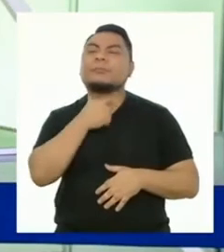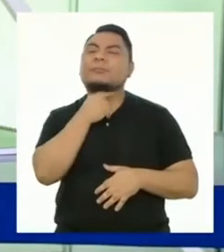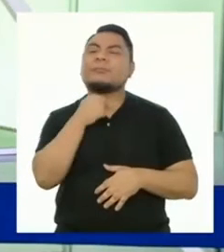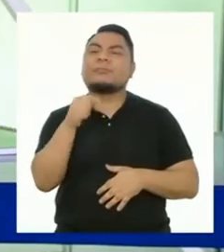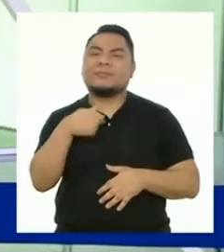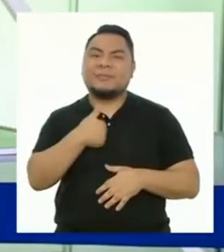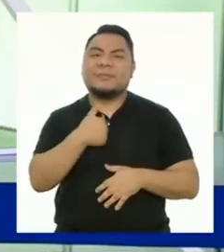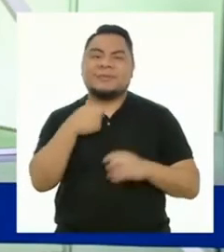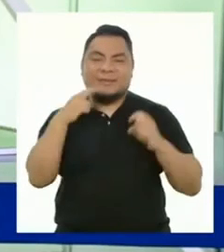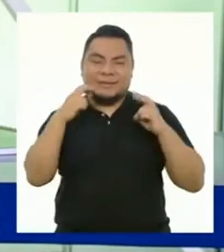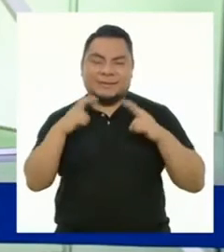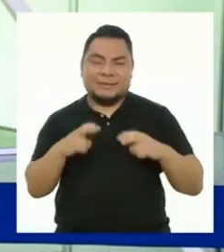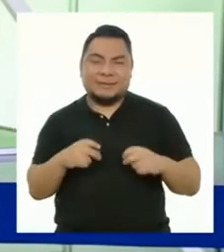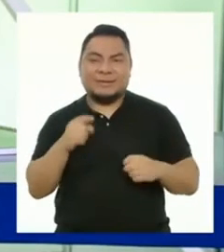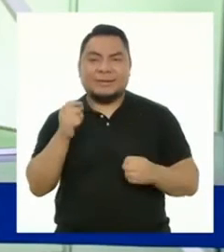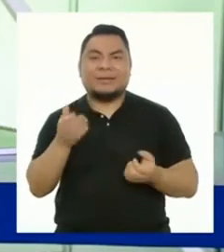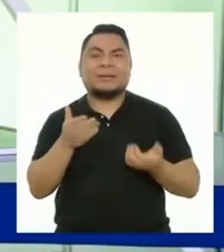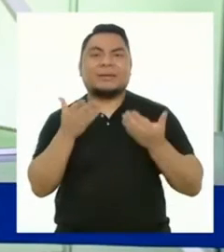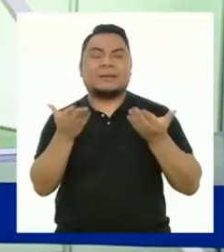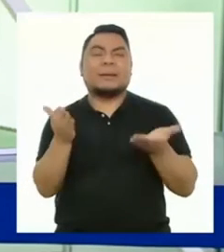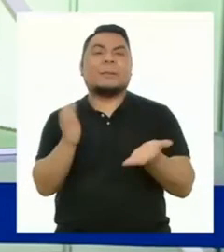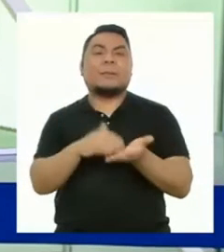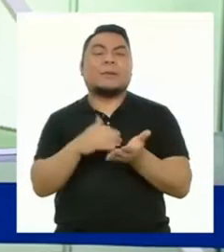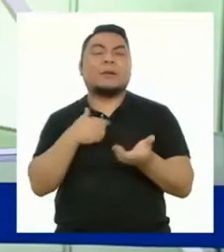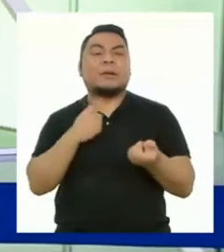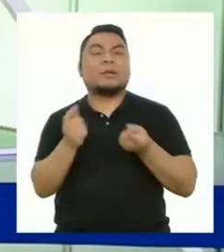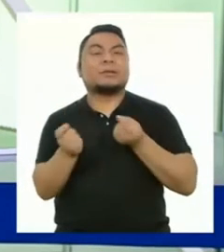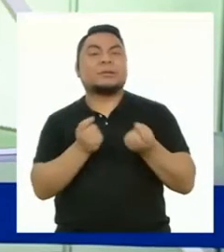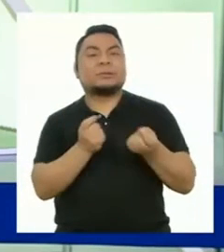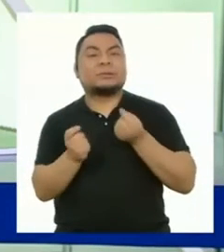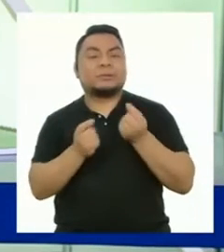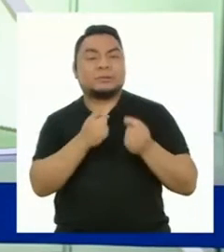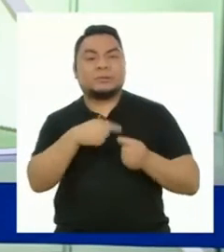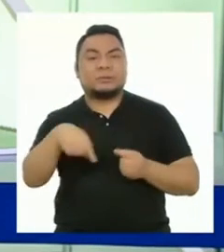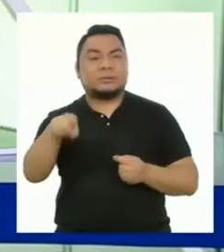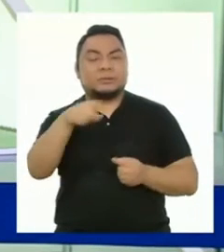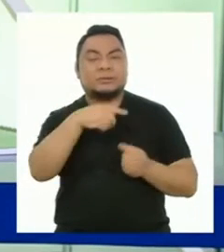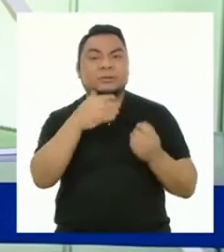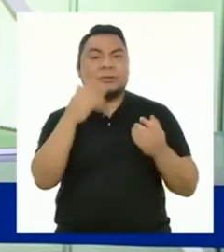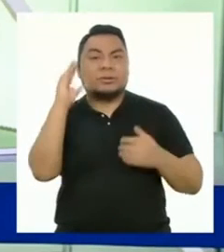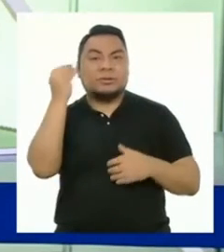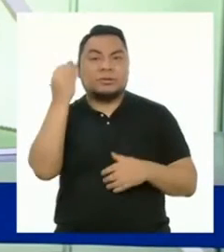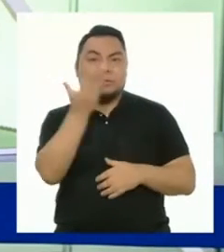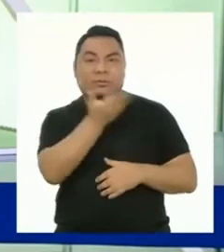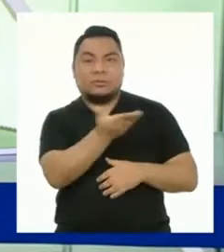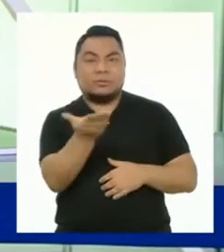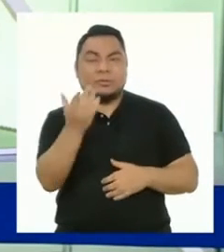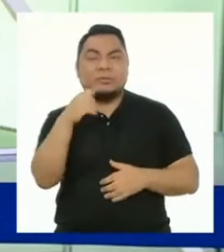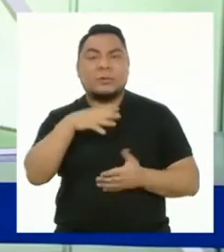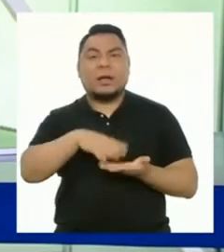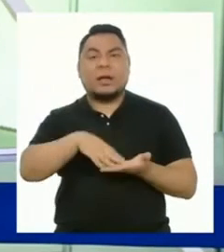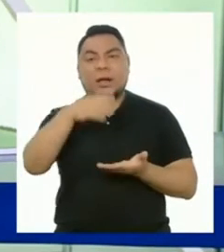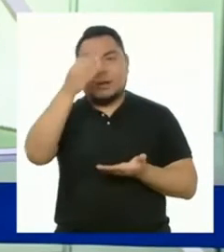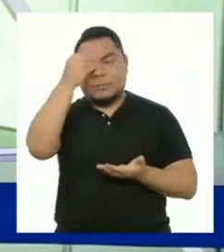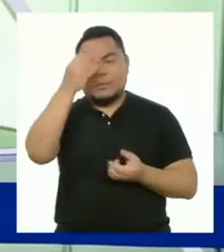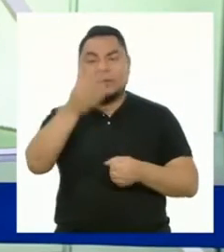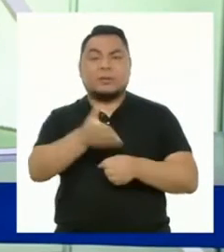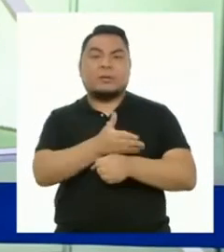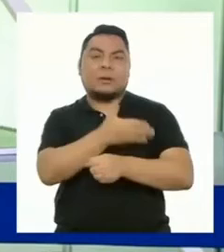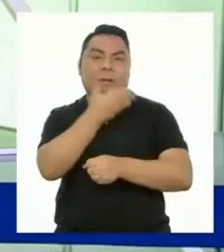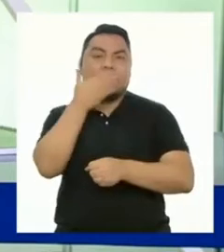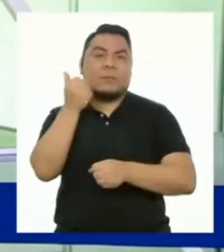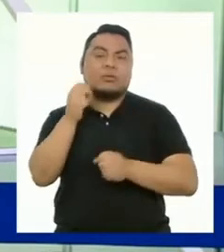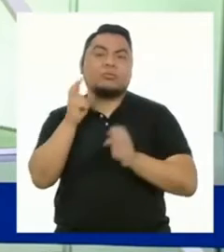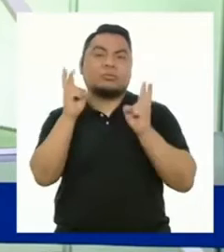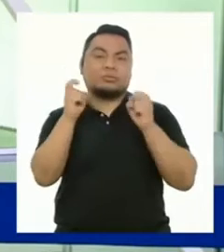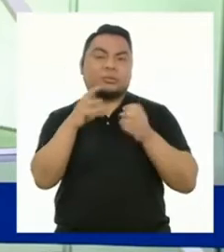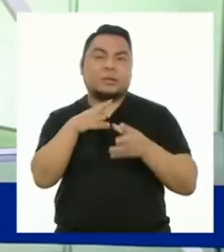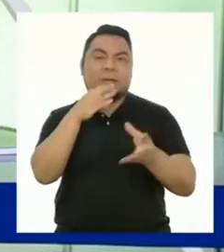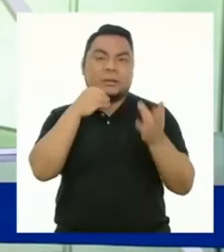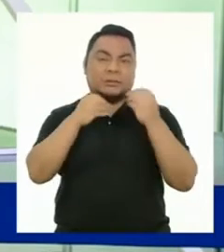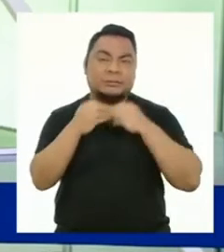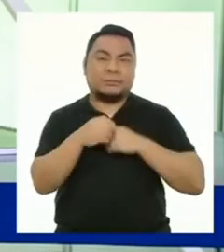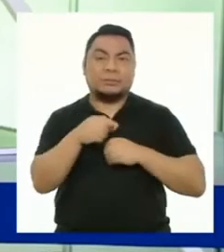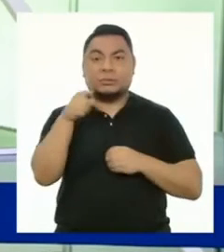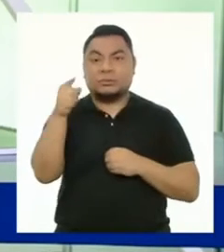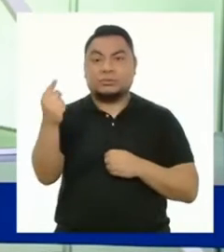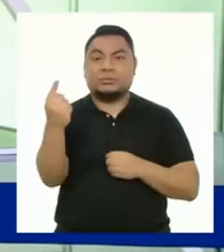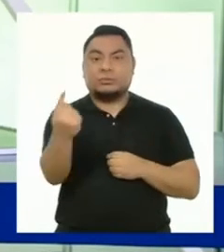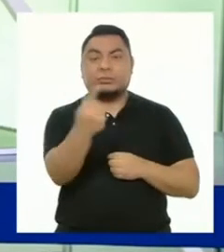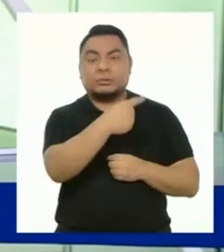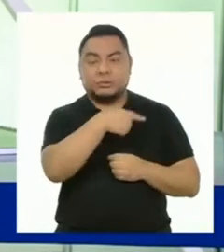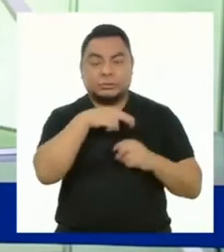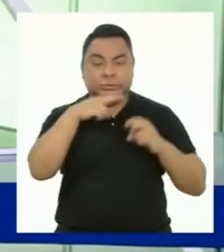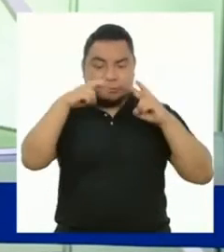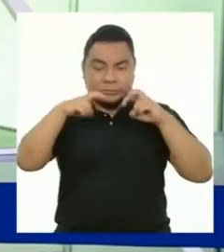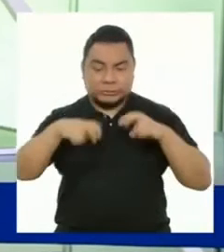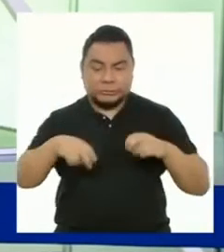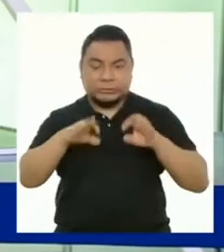manera de evaluar. Nos genera más autonomía en las y los adolescentes para mejorar sus productos. Si cada una y cada uno de ustedes